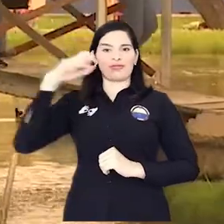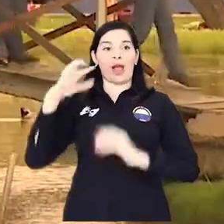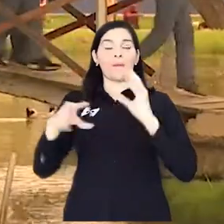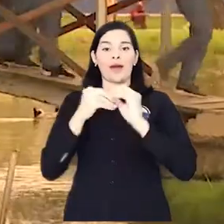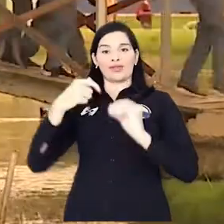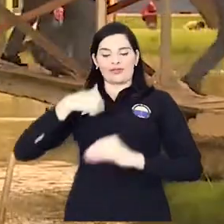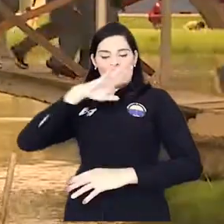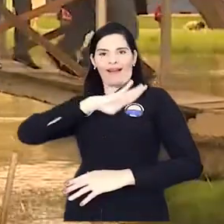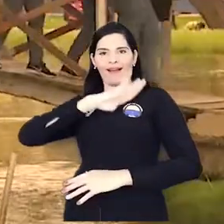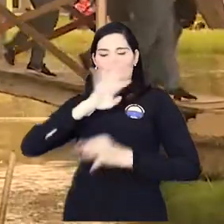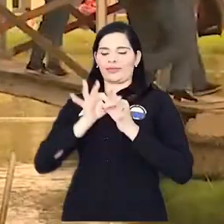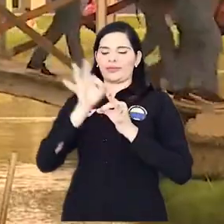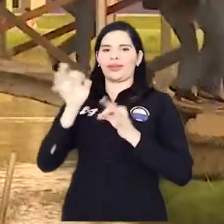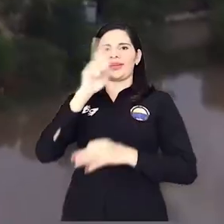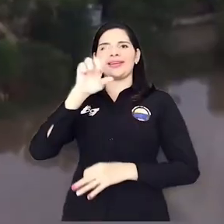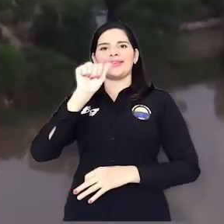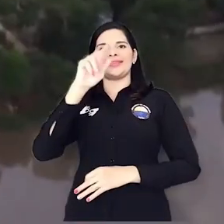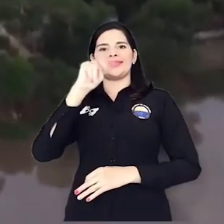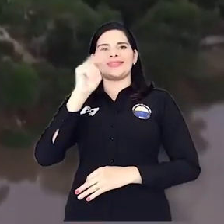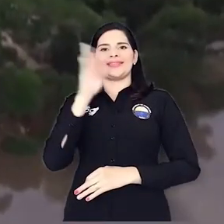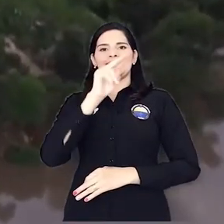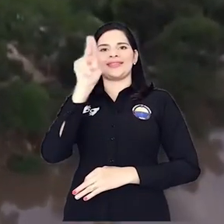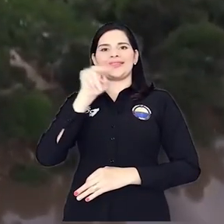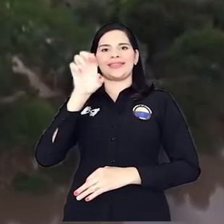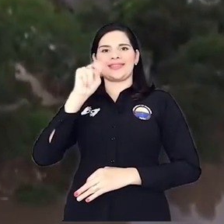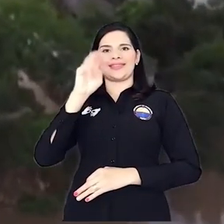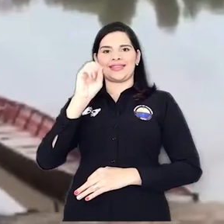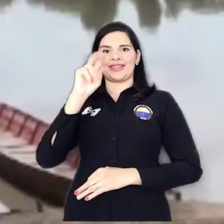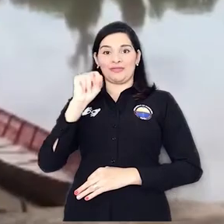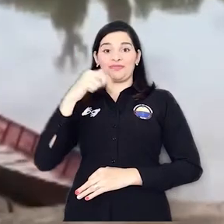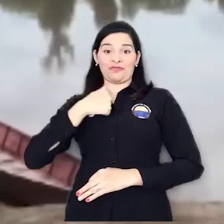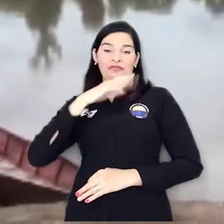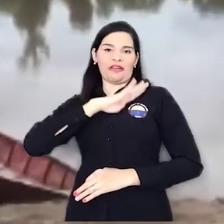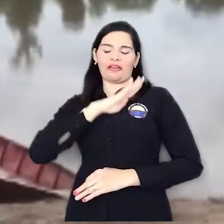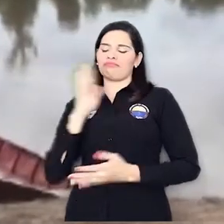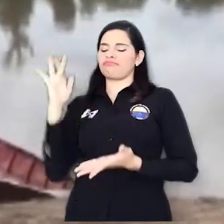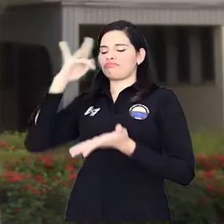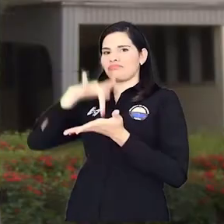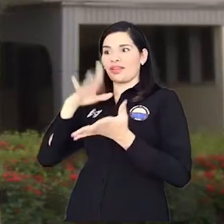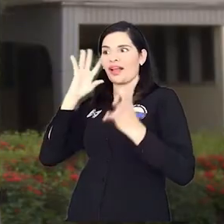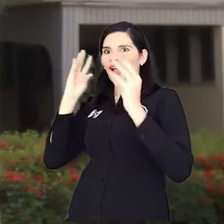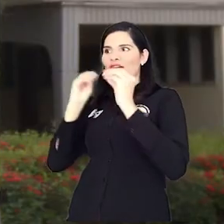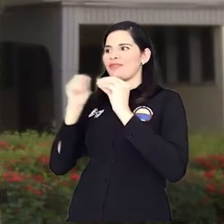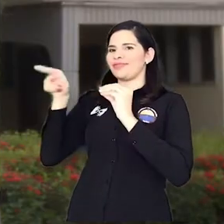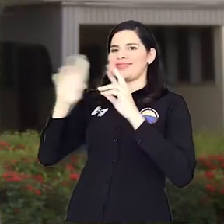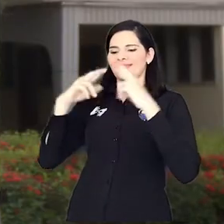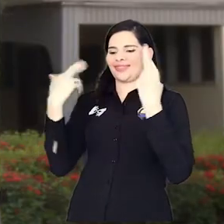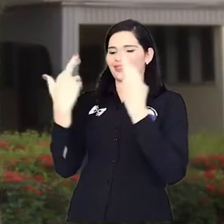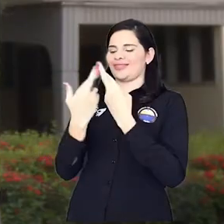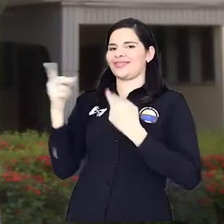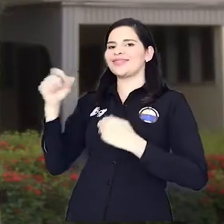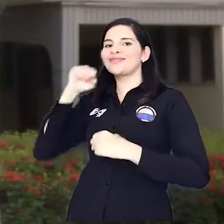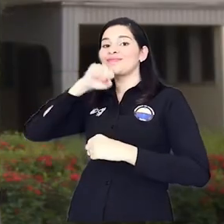egresado de esta institución y siendo alcalde del municipio de San Zenón, vine hasta acá a una reunión con el